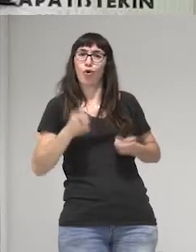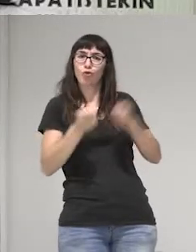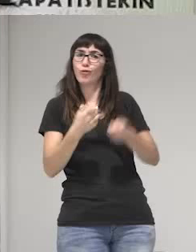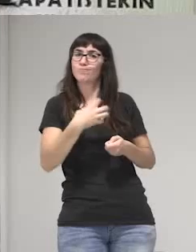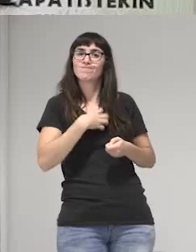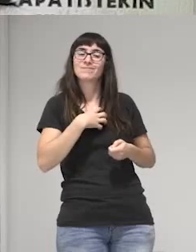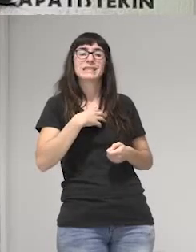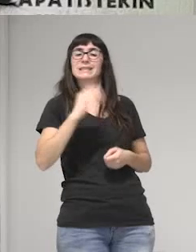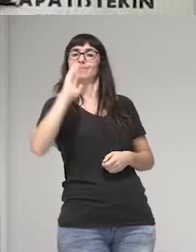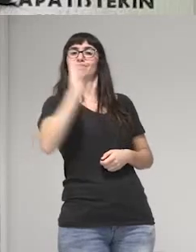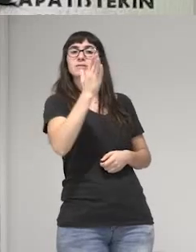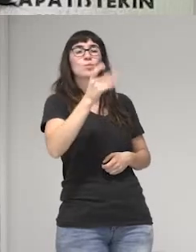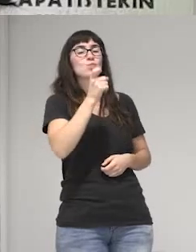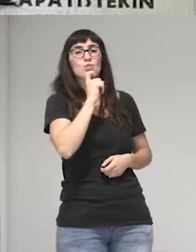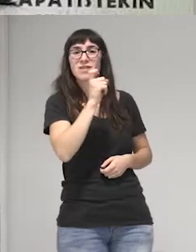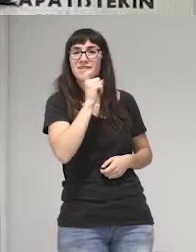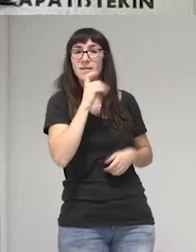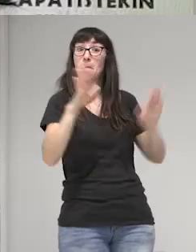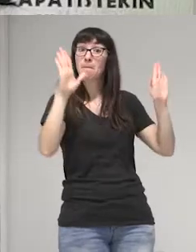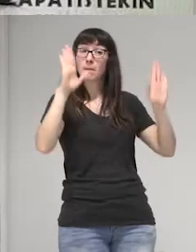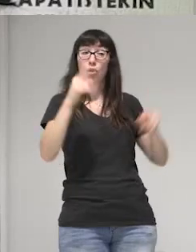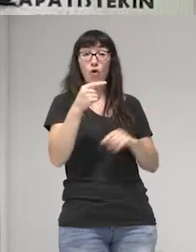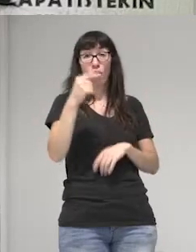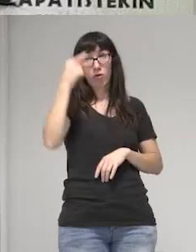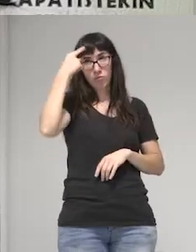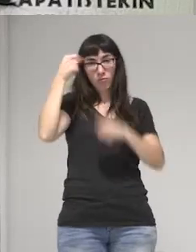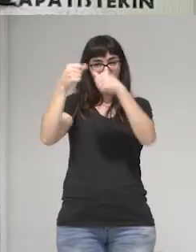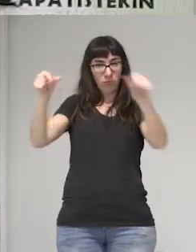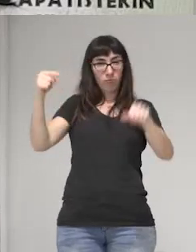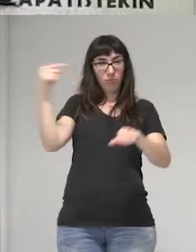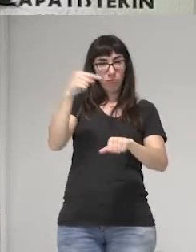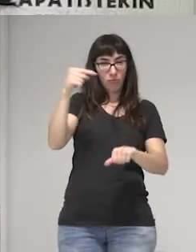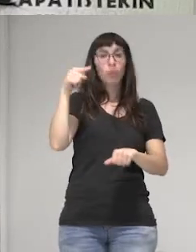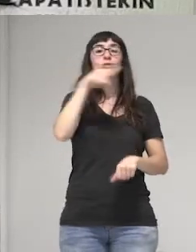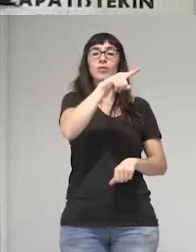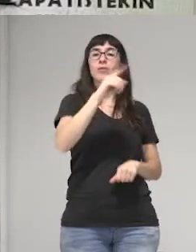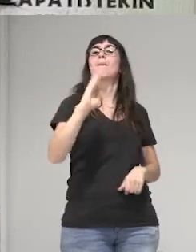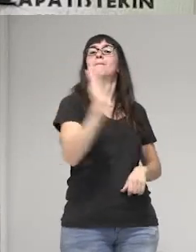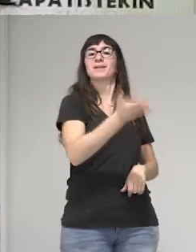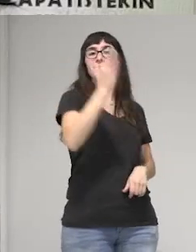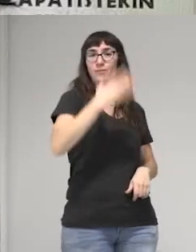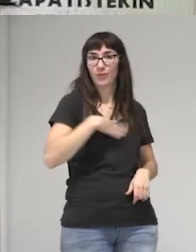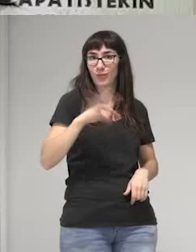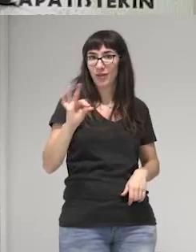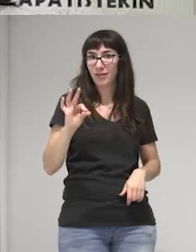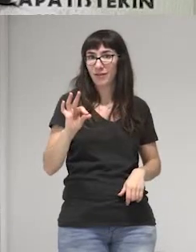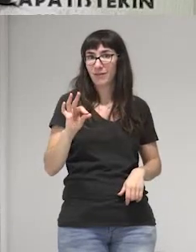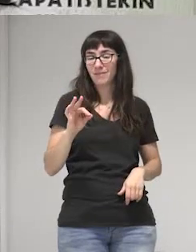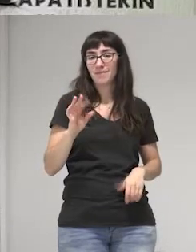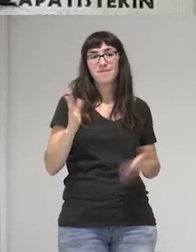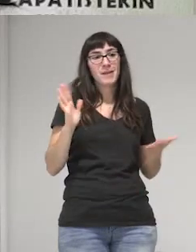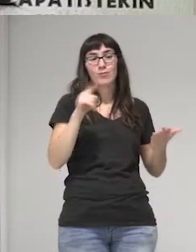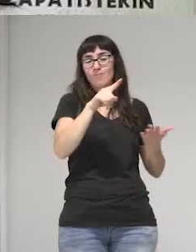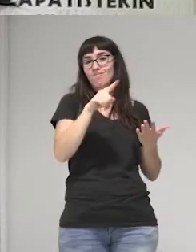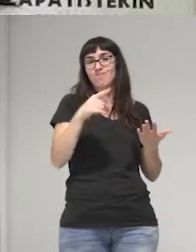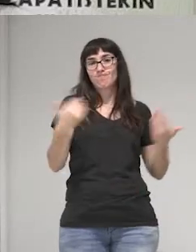castigarla por un prejuicio que bajo su responsabilidad no desaprende.